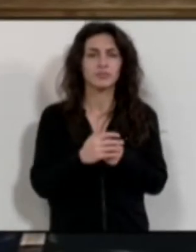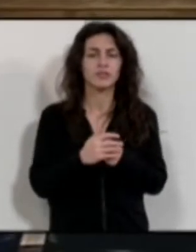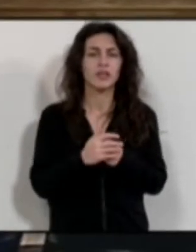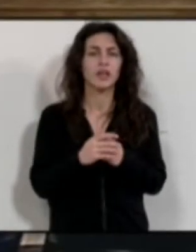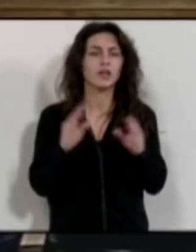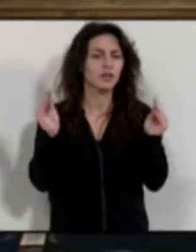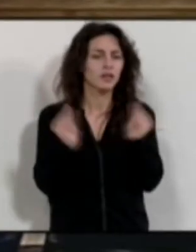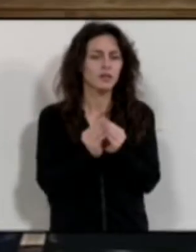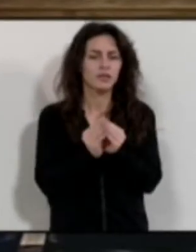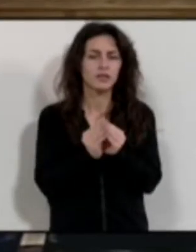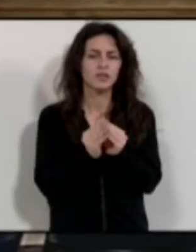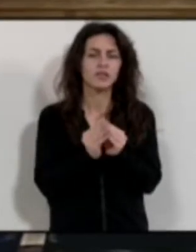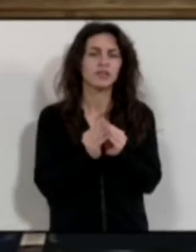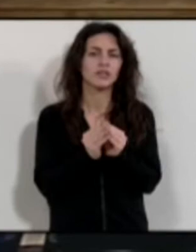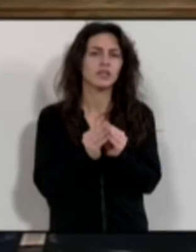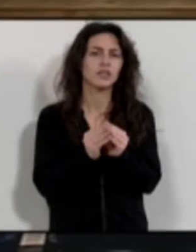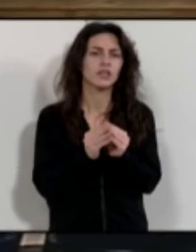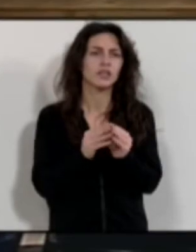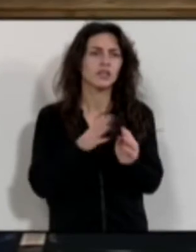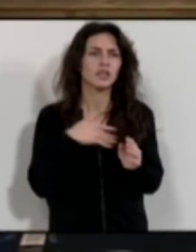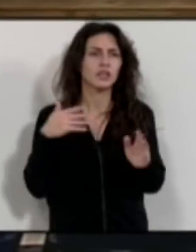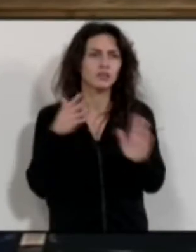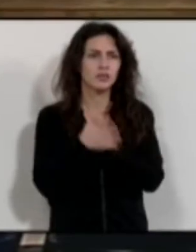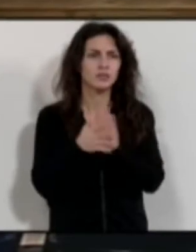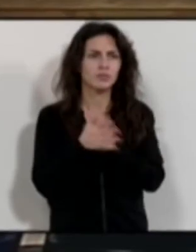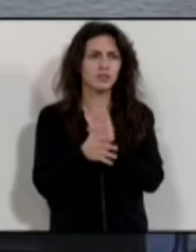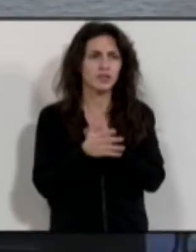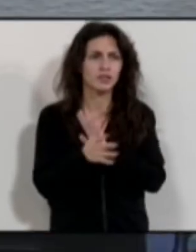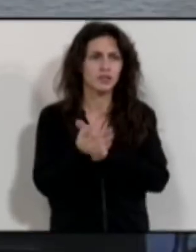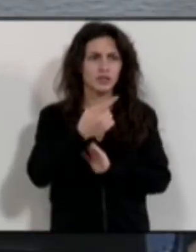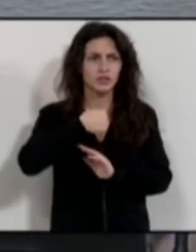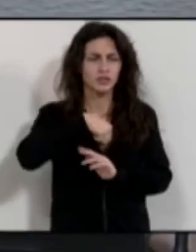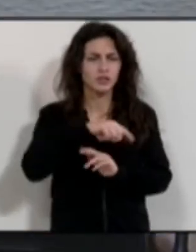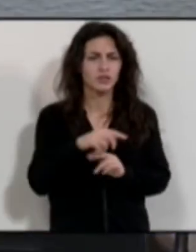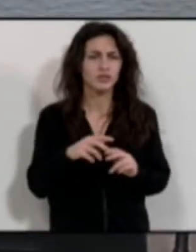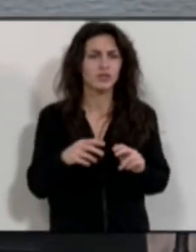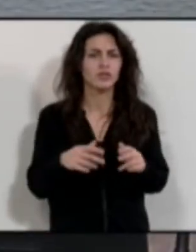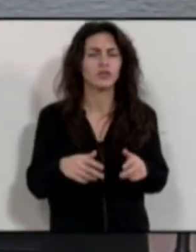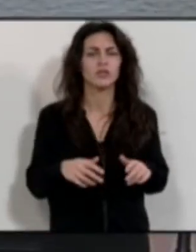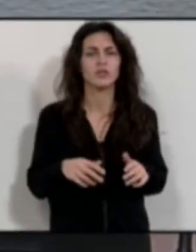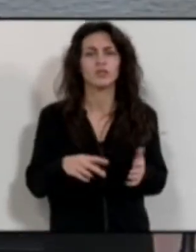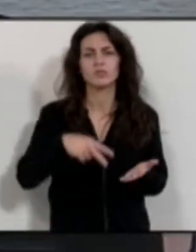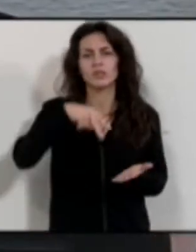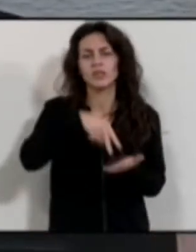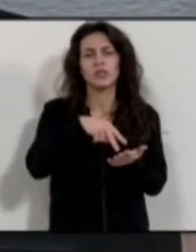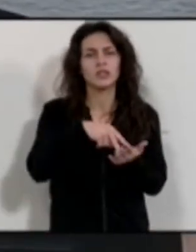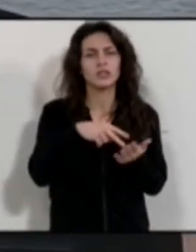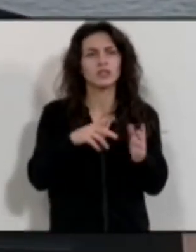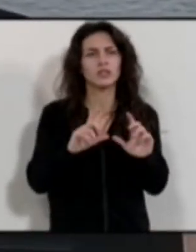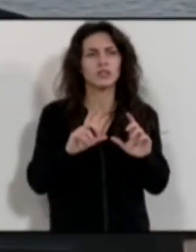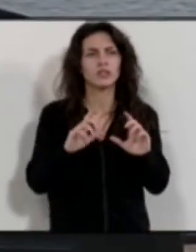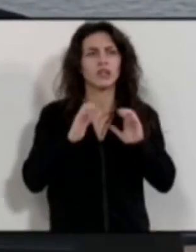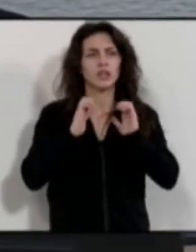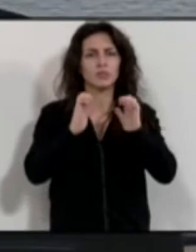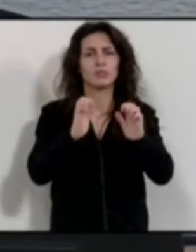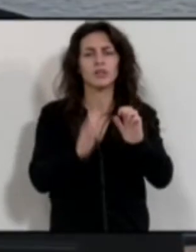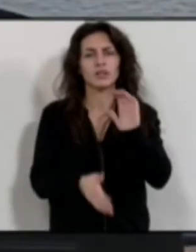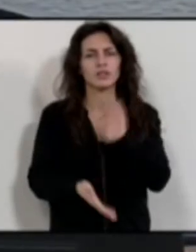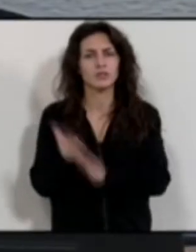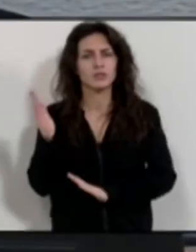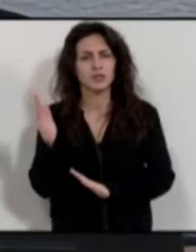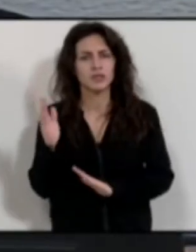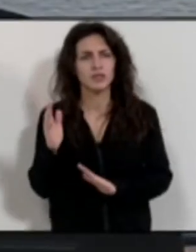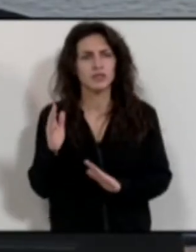para explicar que nos vamos a levantar en este momento del Pleno y vamos a salir del Pleno, pues aprovechando que no hay preguntas de los ciudadanos y